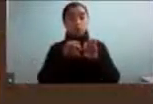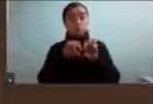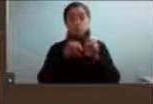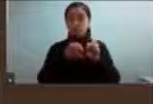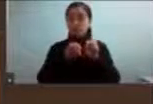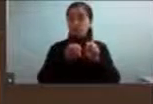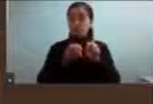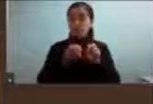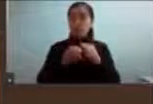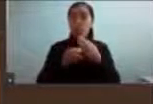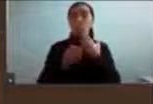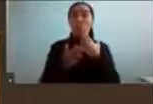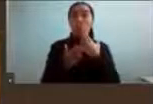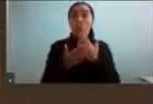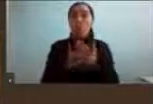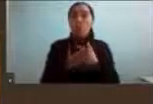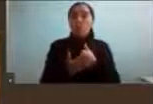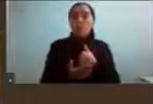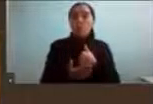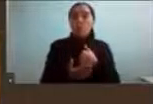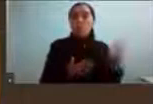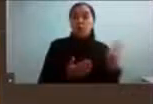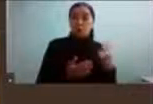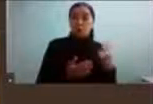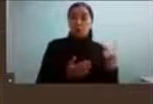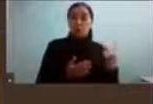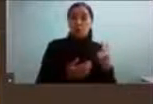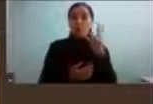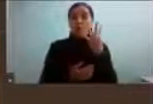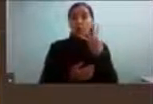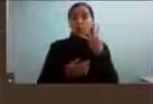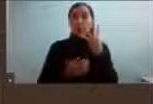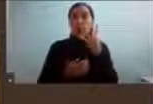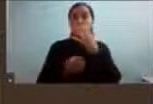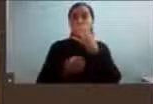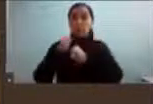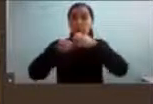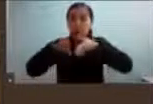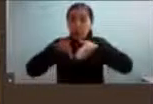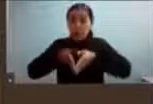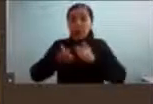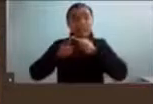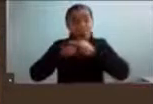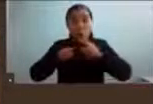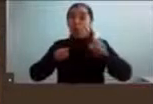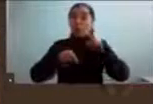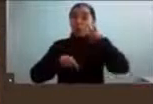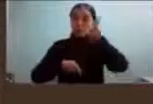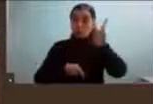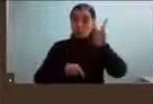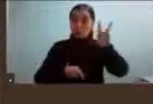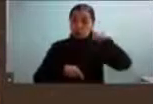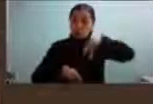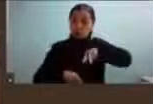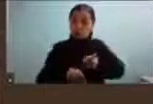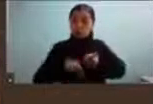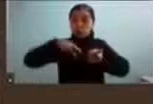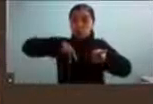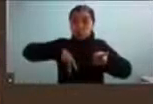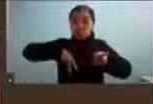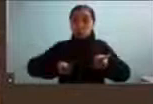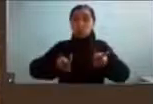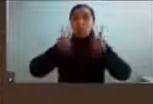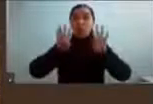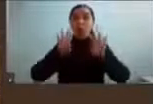Cuando yo tenía, bueno, cuando teníamos cuatro años, nacieron mis hermanos pequeños, que también son mellizos. Entonces pasamos a ser ocho hermanos.